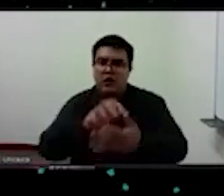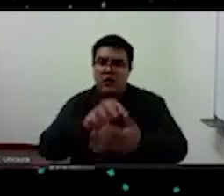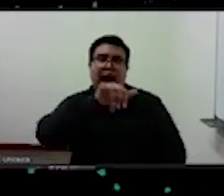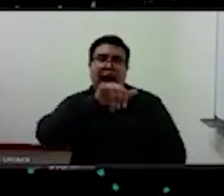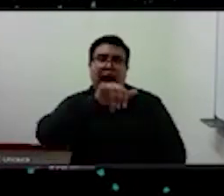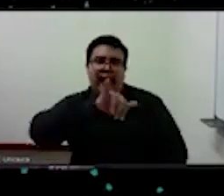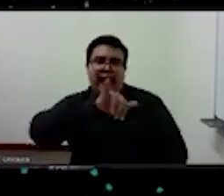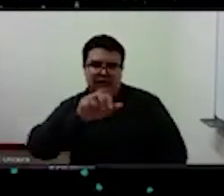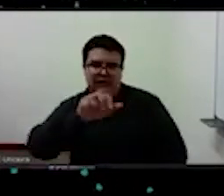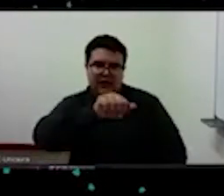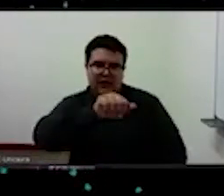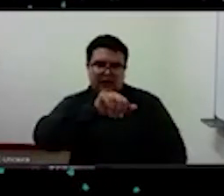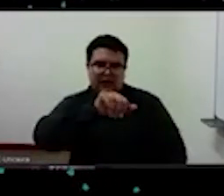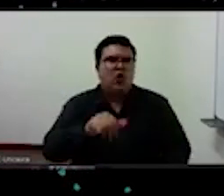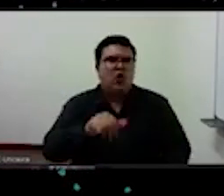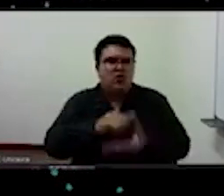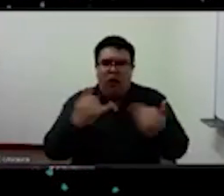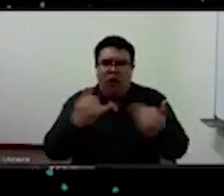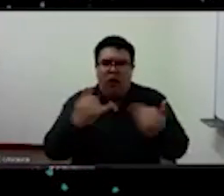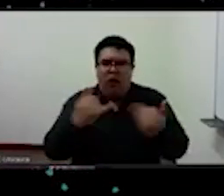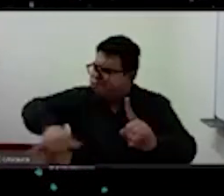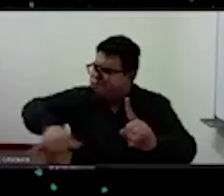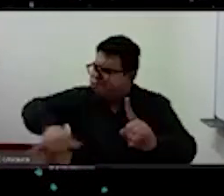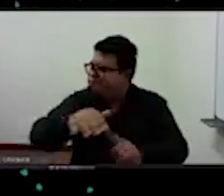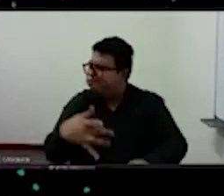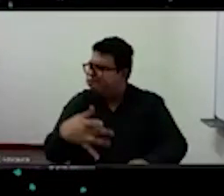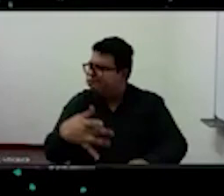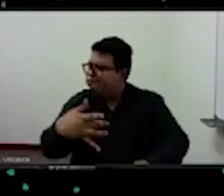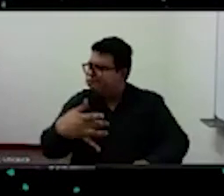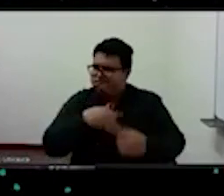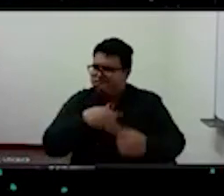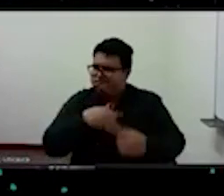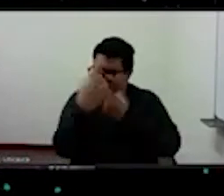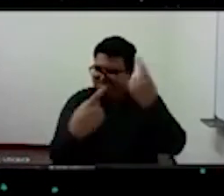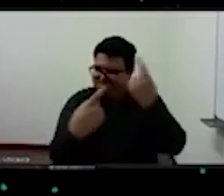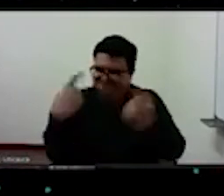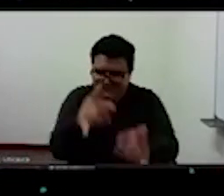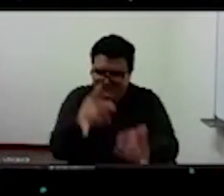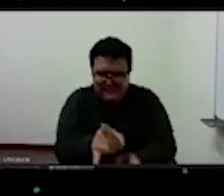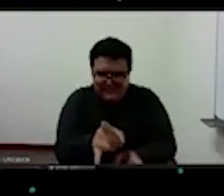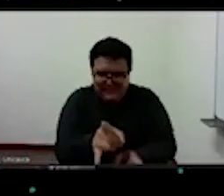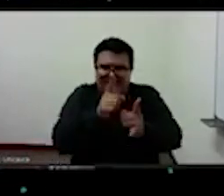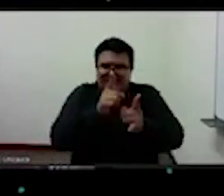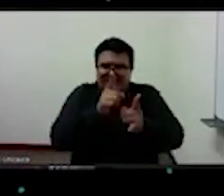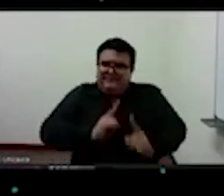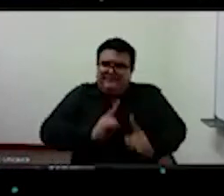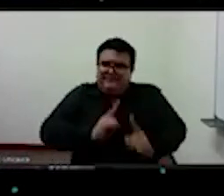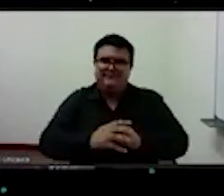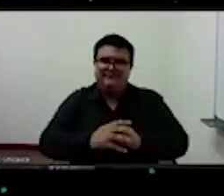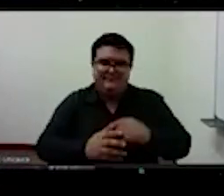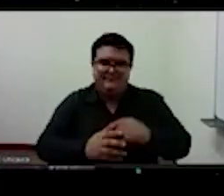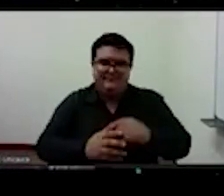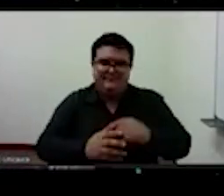vivimos en una condición de rebelión contra el poder